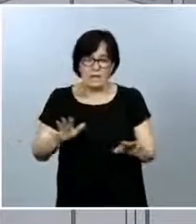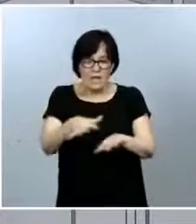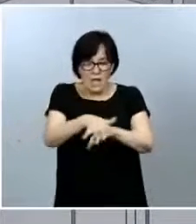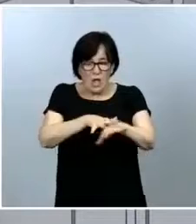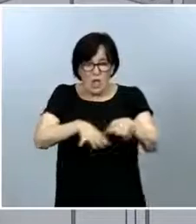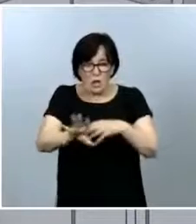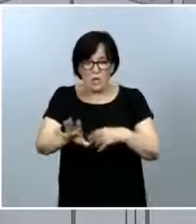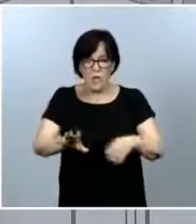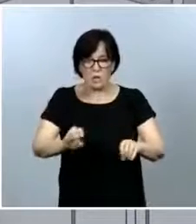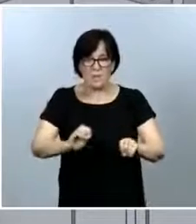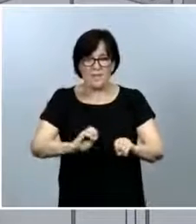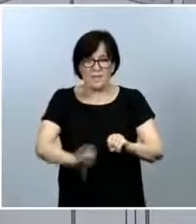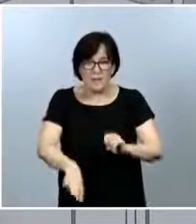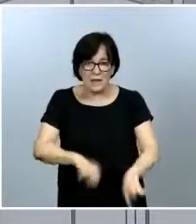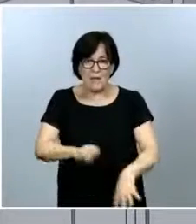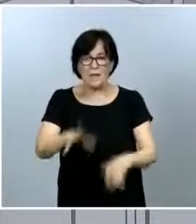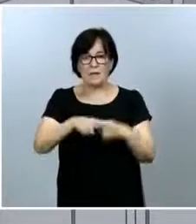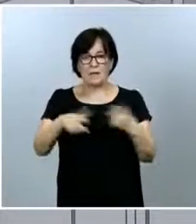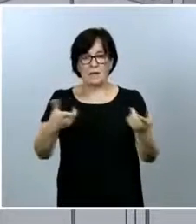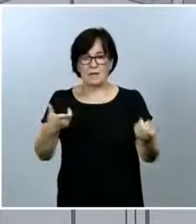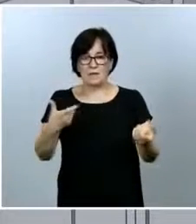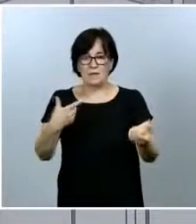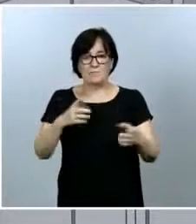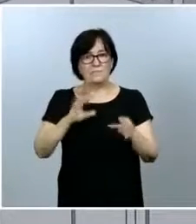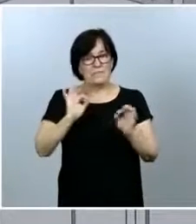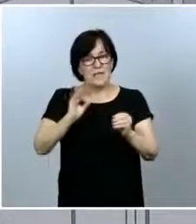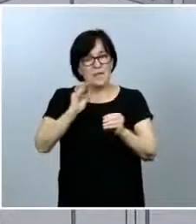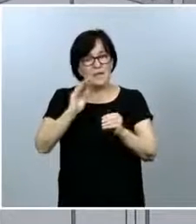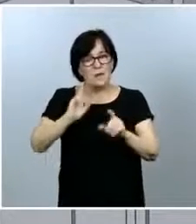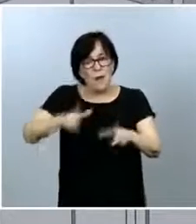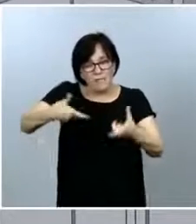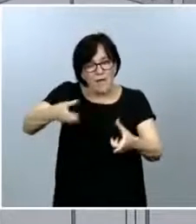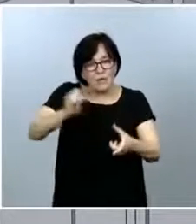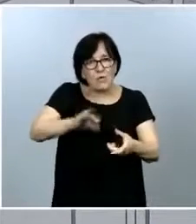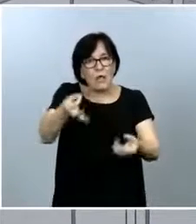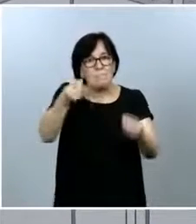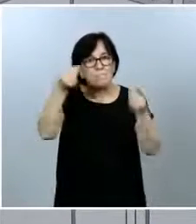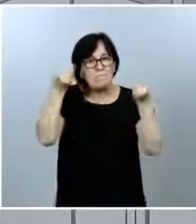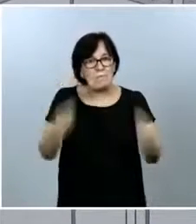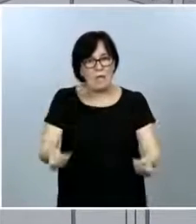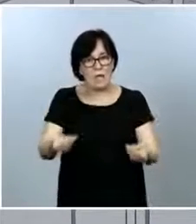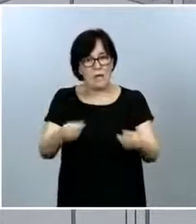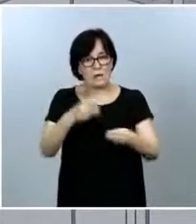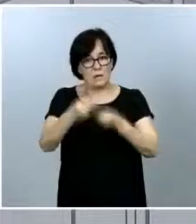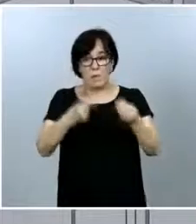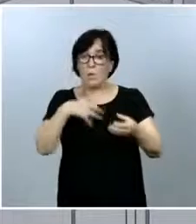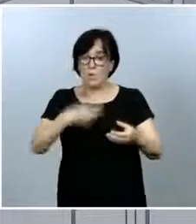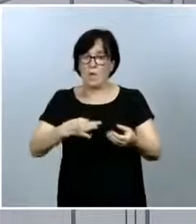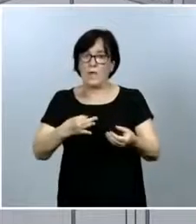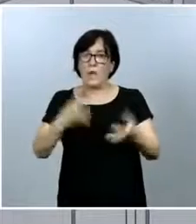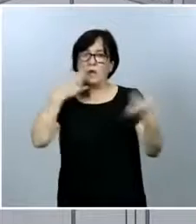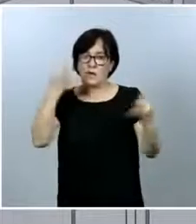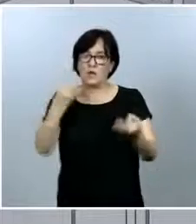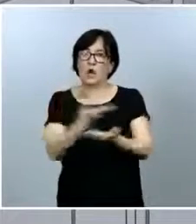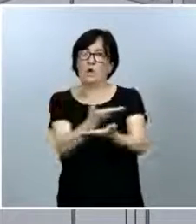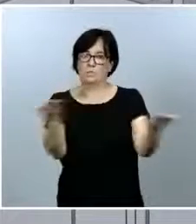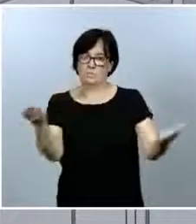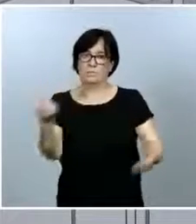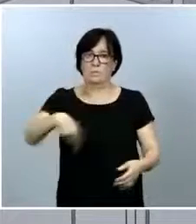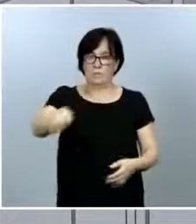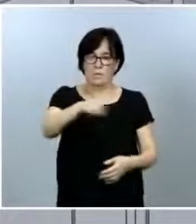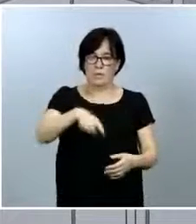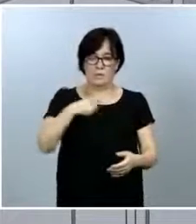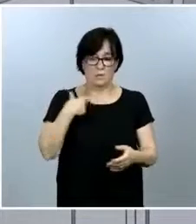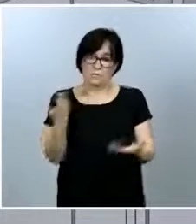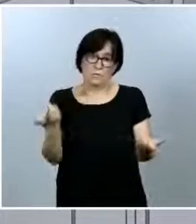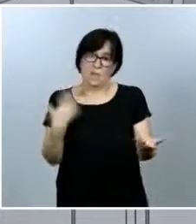suelo, los guantes y las mascarillas que no se desechan adecuadamente pueden suponer un riesgo para los demás. En esto jugamos todos en